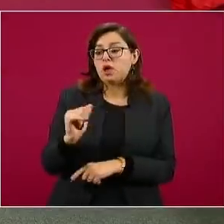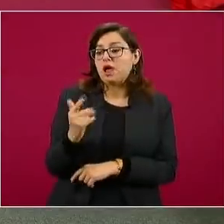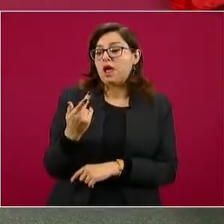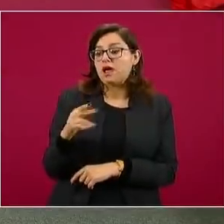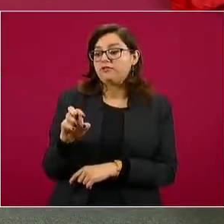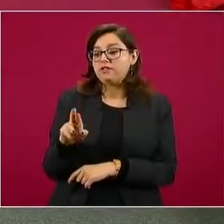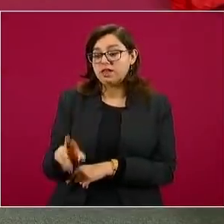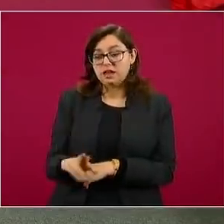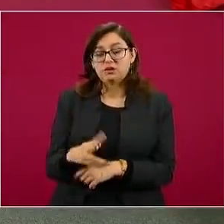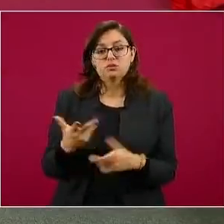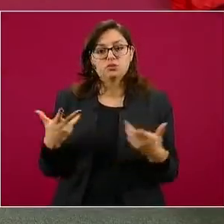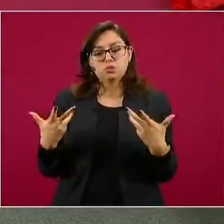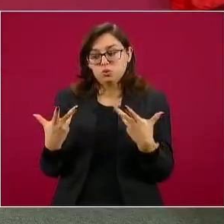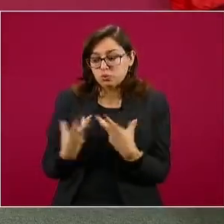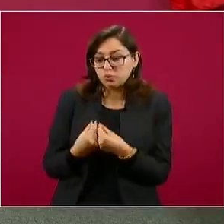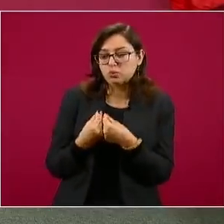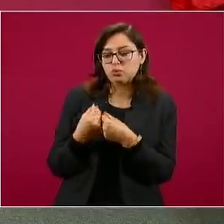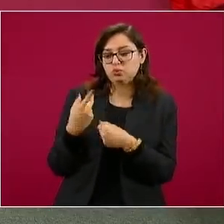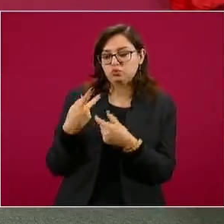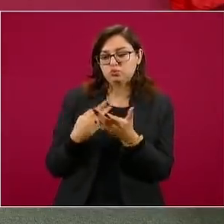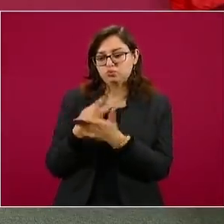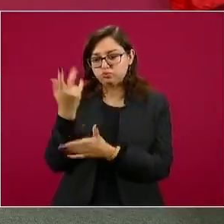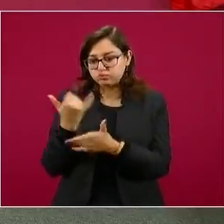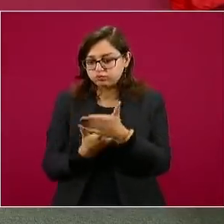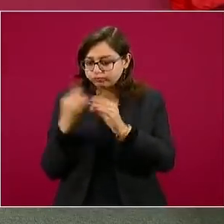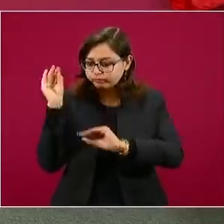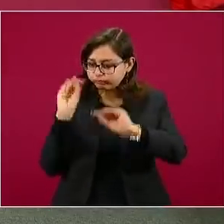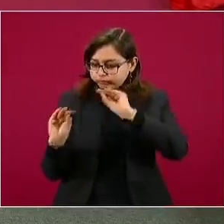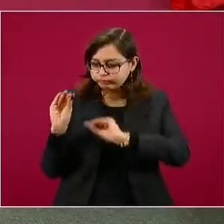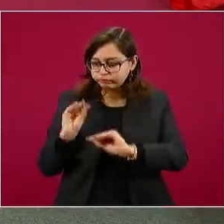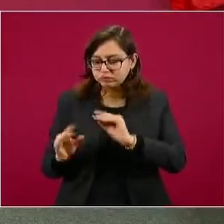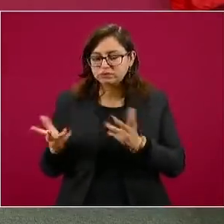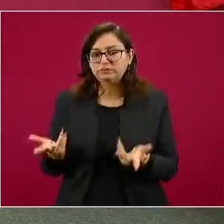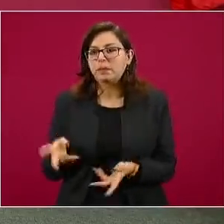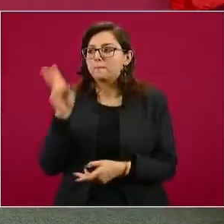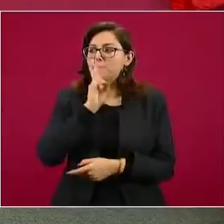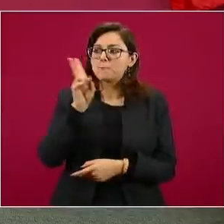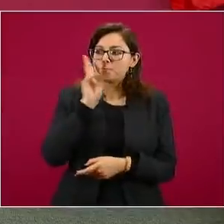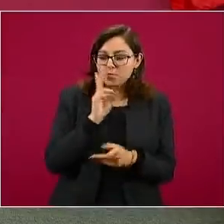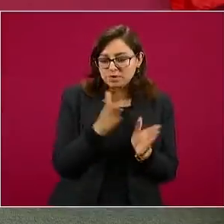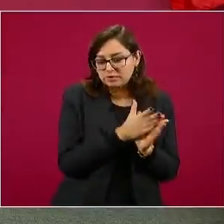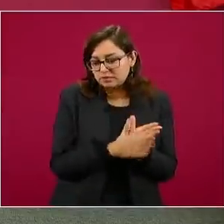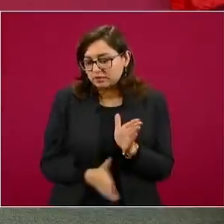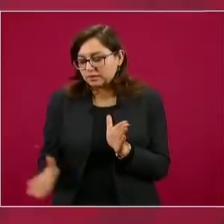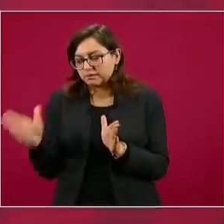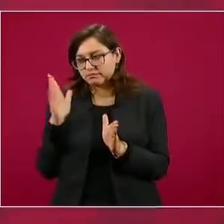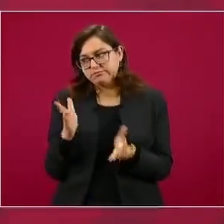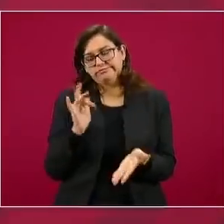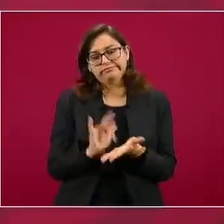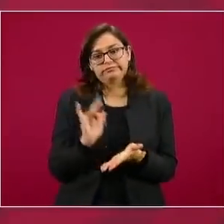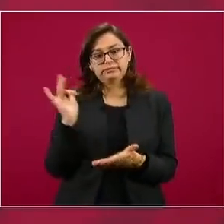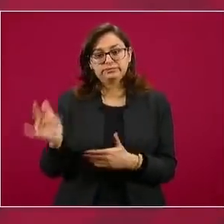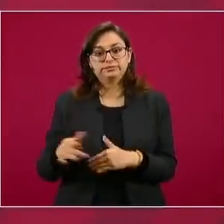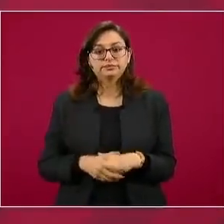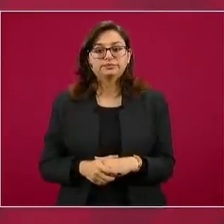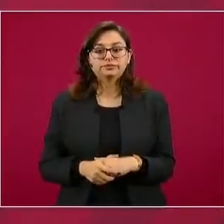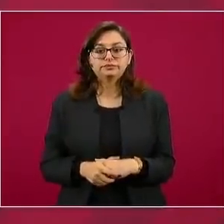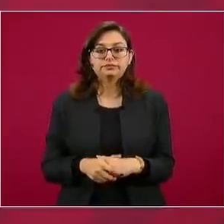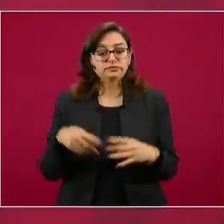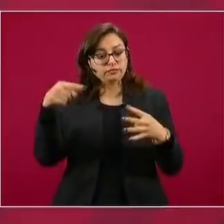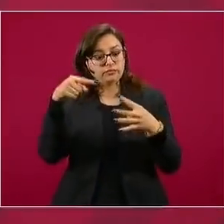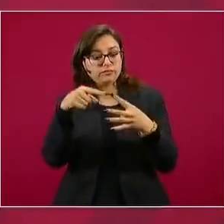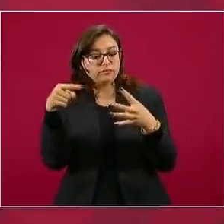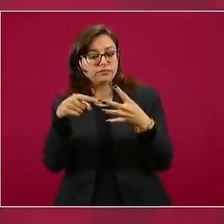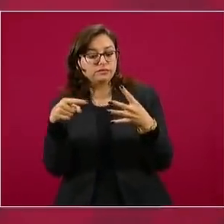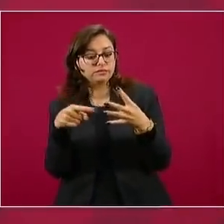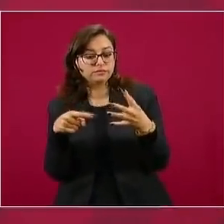implementación y realización de este protocolo. Este protocolo tendrá, como hemos mencionado, cuatro cohortes para medir